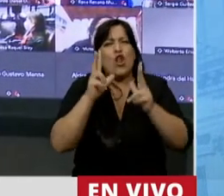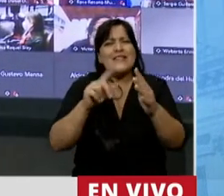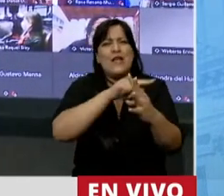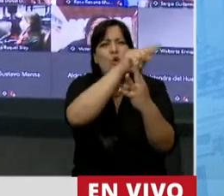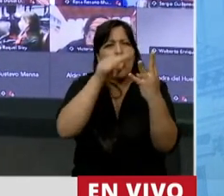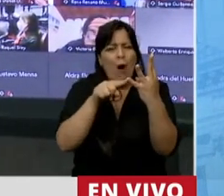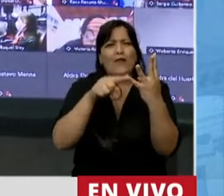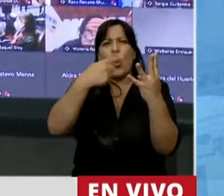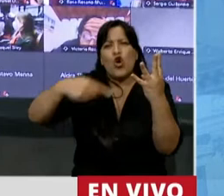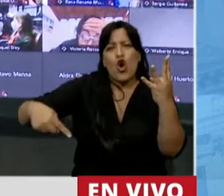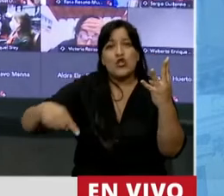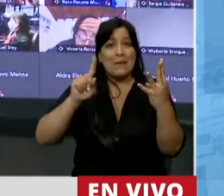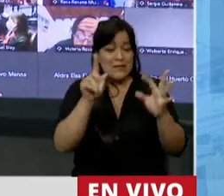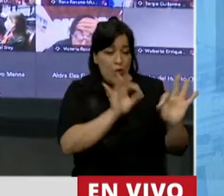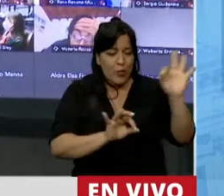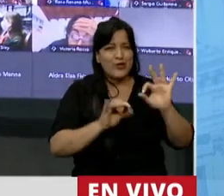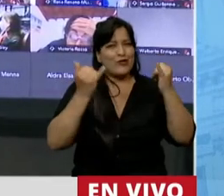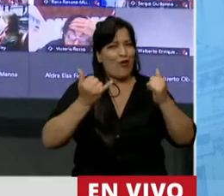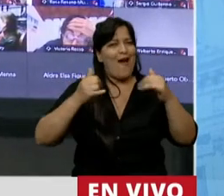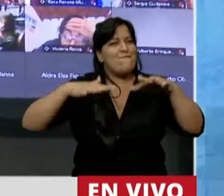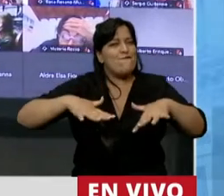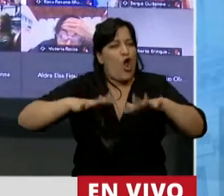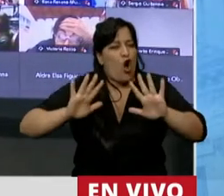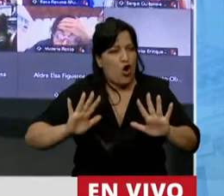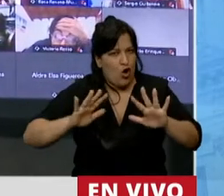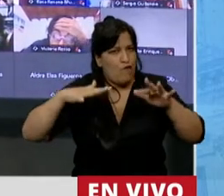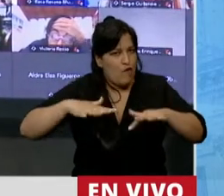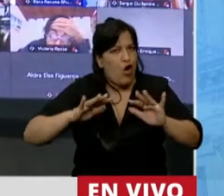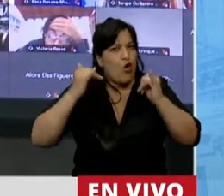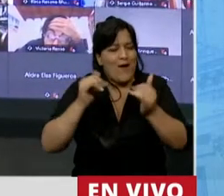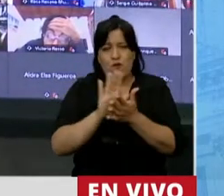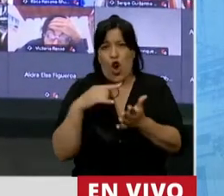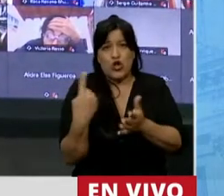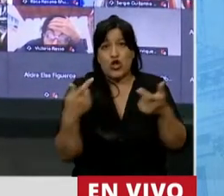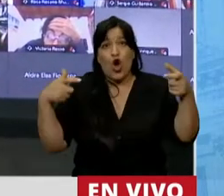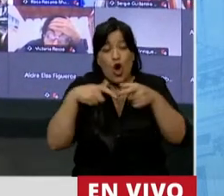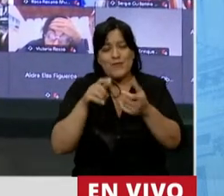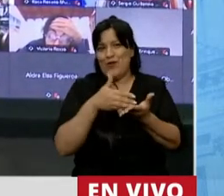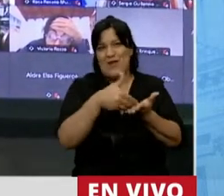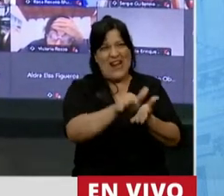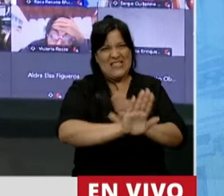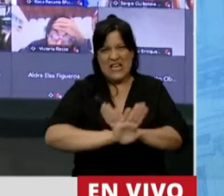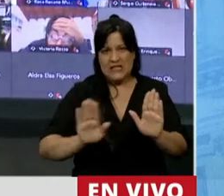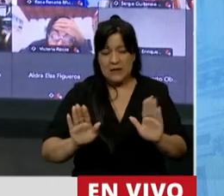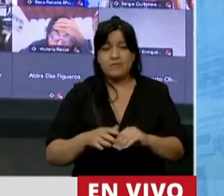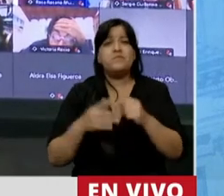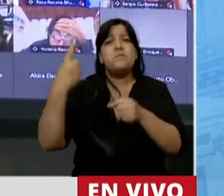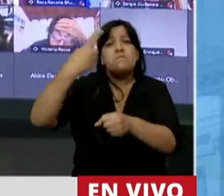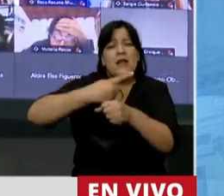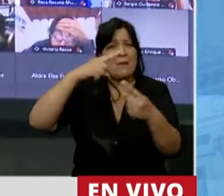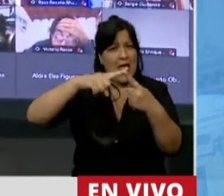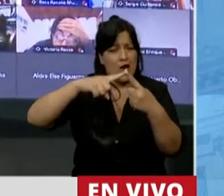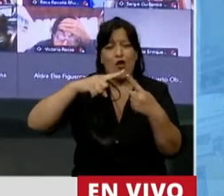que indican las debilidades que tiene este proyecto de ley que estamos tratando y que rechazamos en Comisión. Primero,